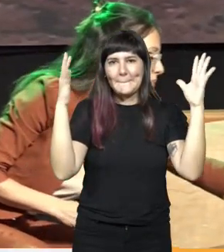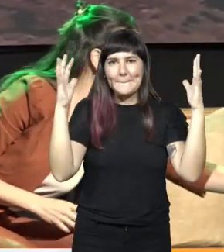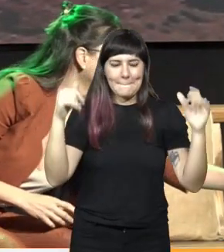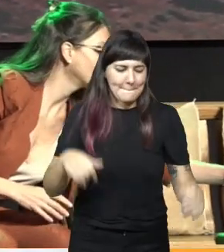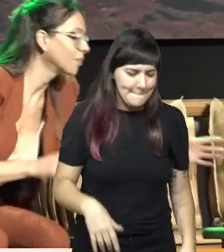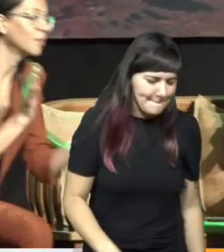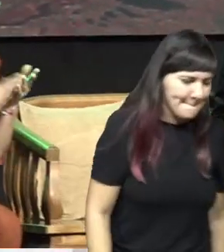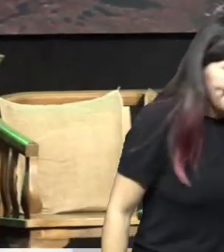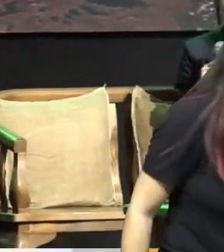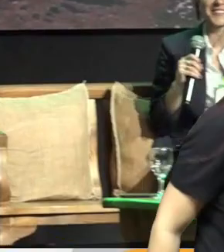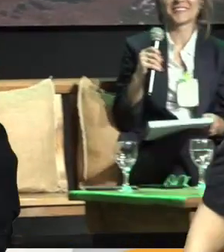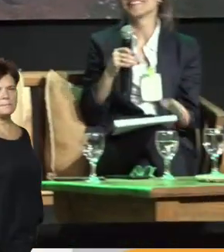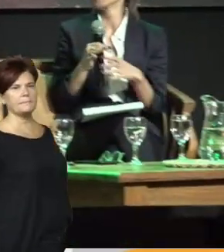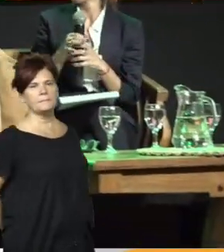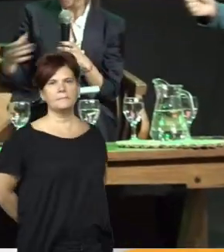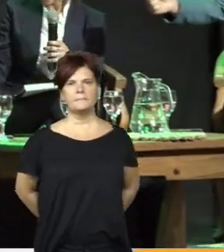Gracias, Eugenia.